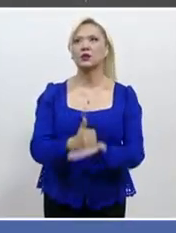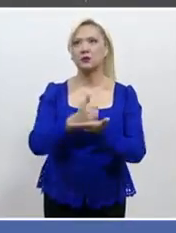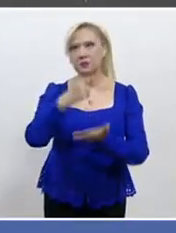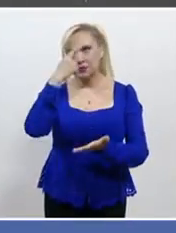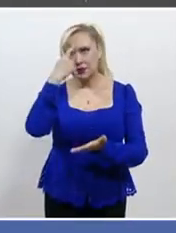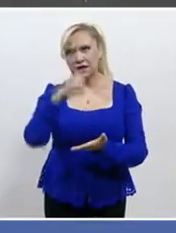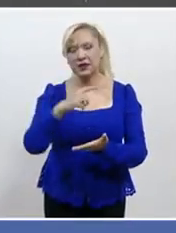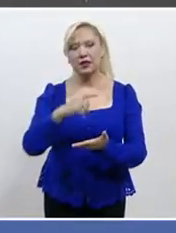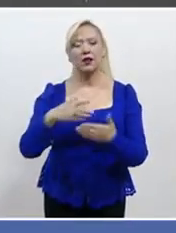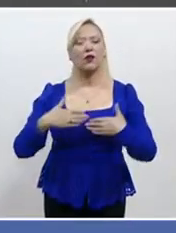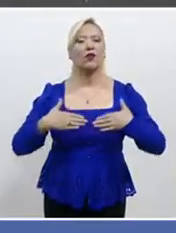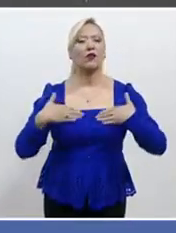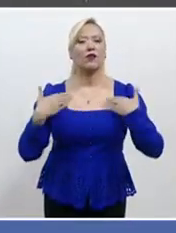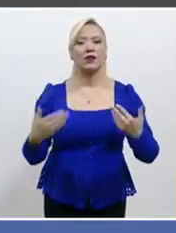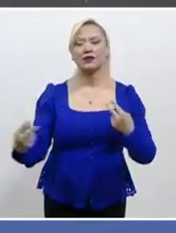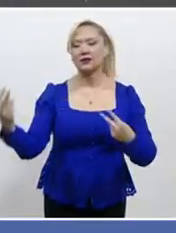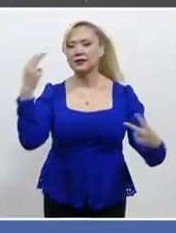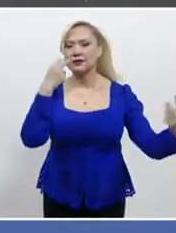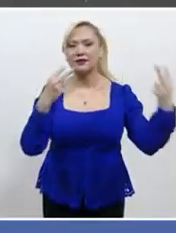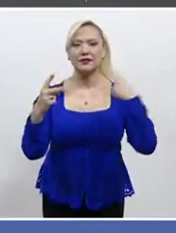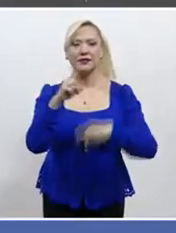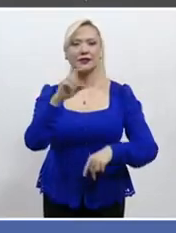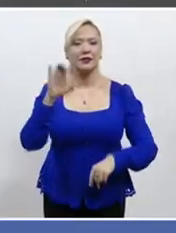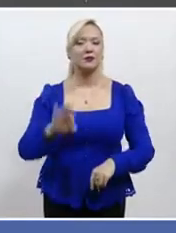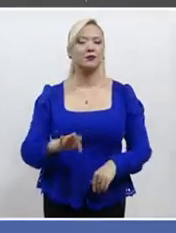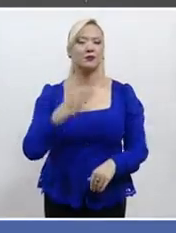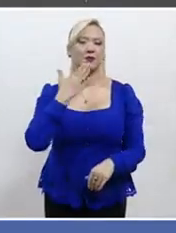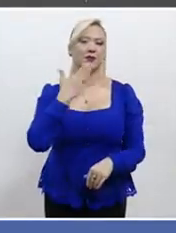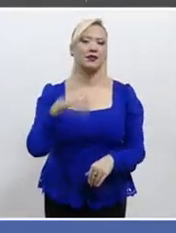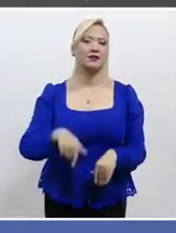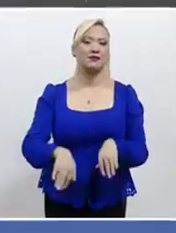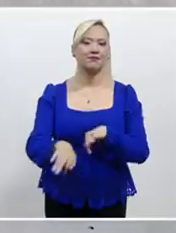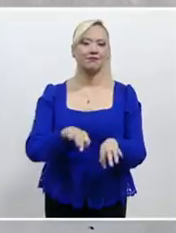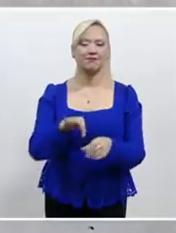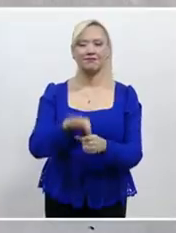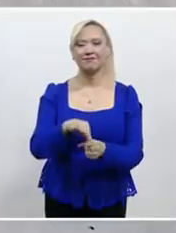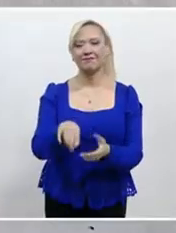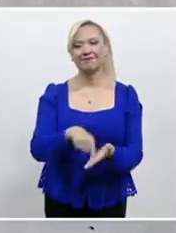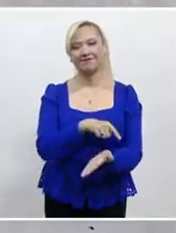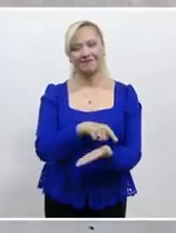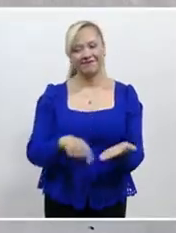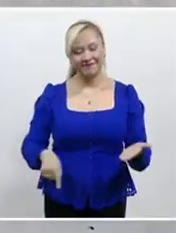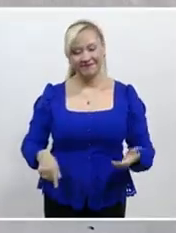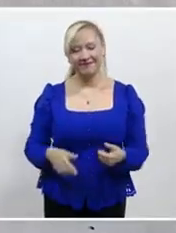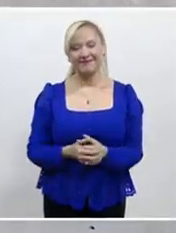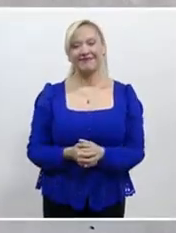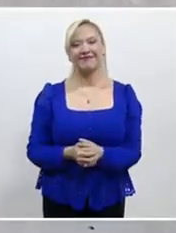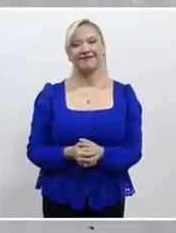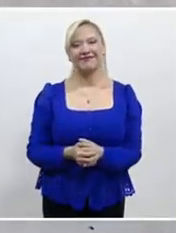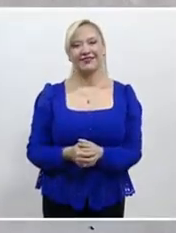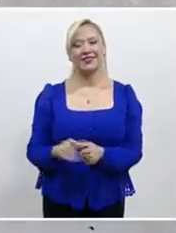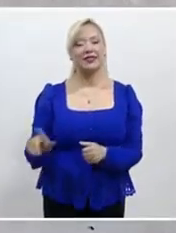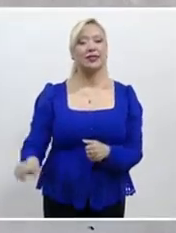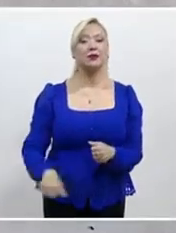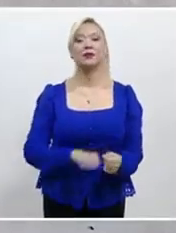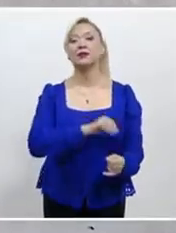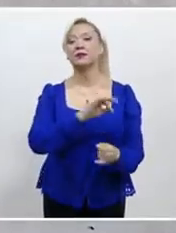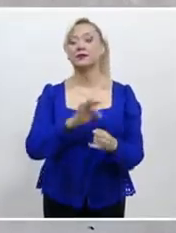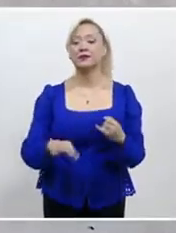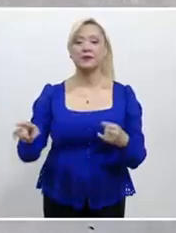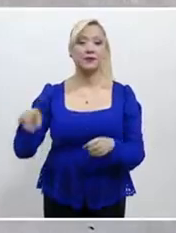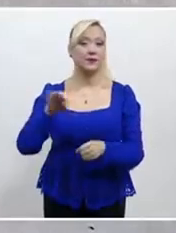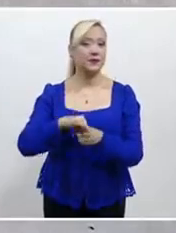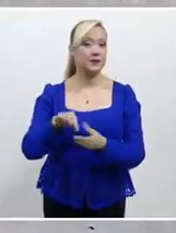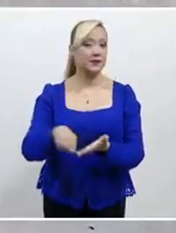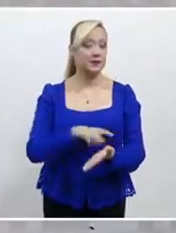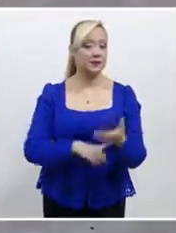la confianza y certeza en el sistema electoral. Finalmente, destacó que al tribunal electoral